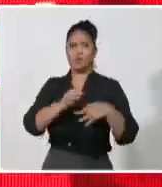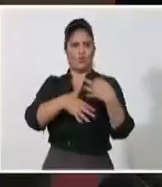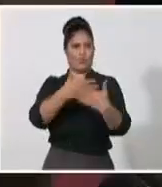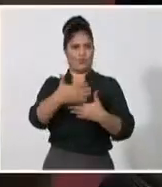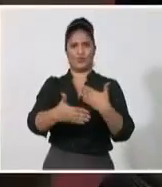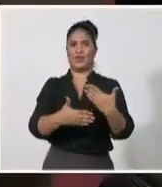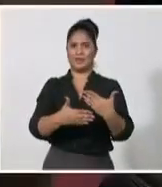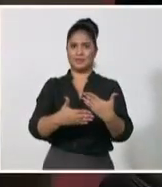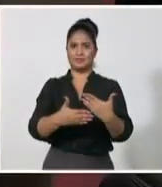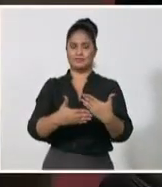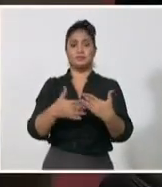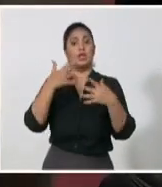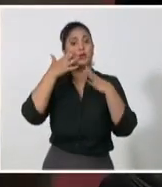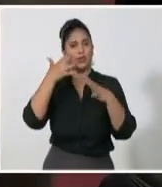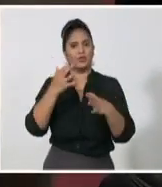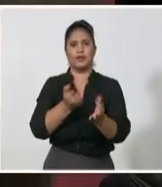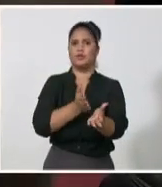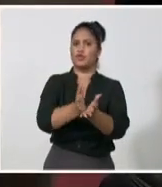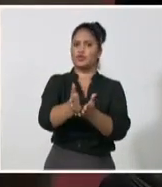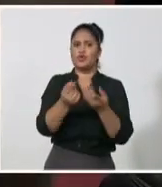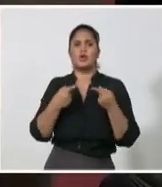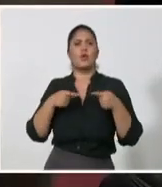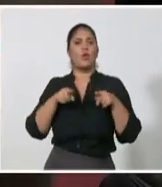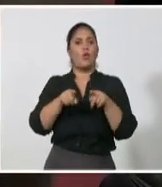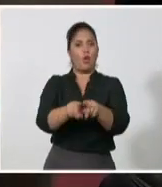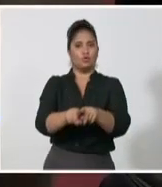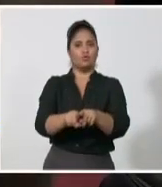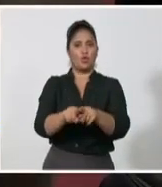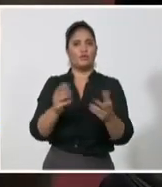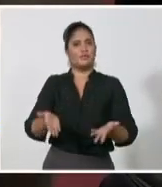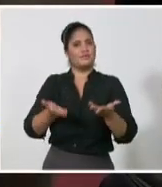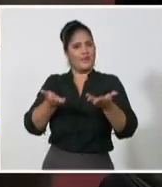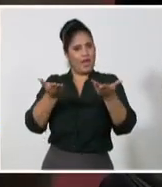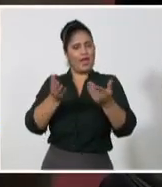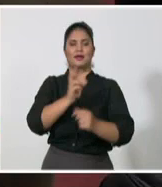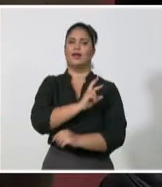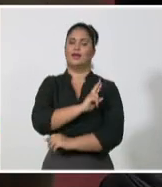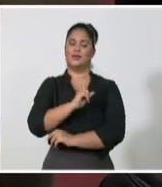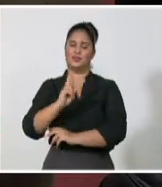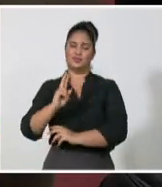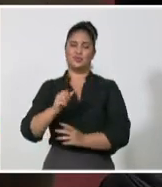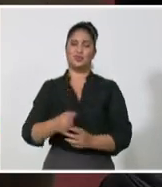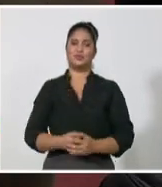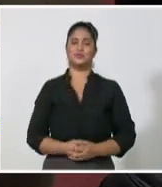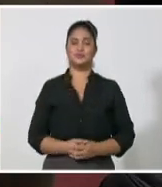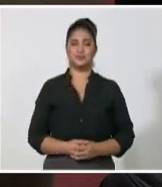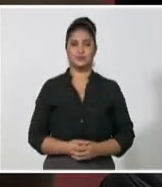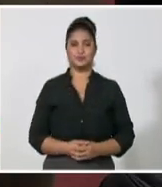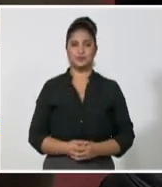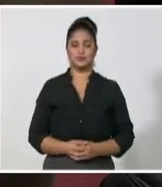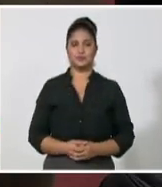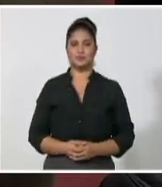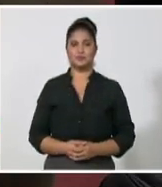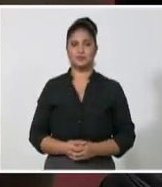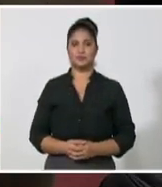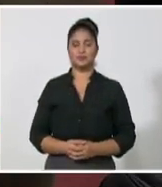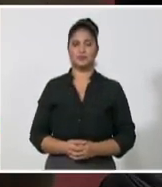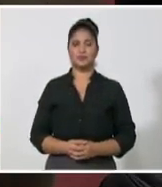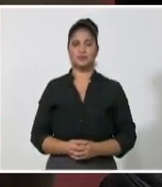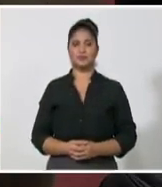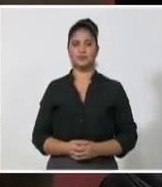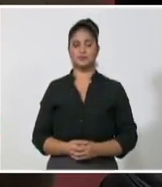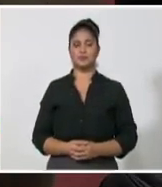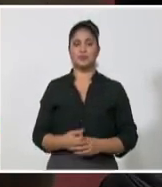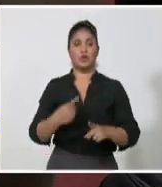defensa de la sociedad socialista. Creo que lo que tenemos que hacer todos los militantes del Partido Comunista de Cuba es cumplir